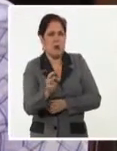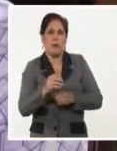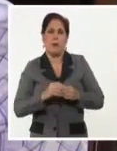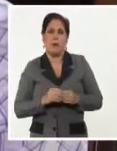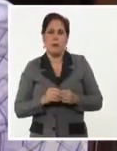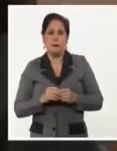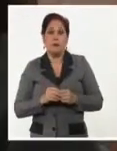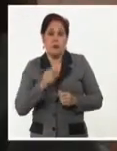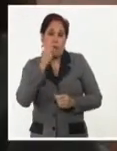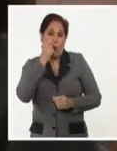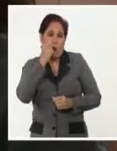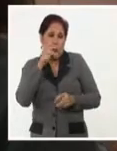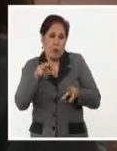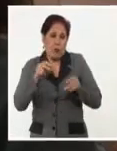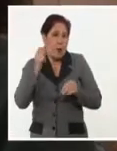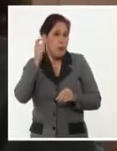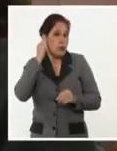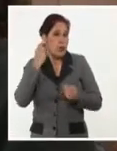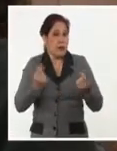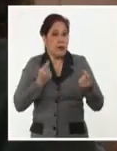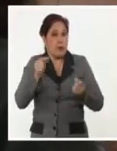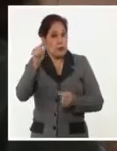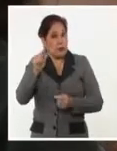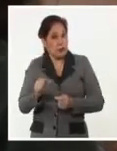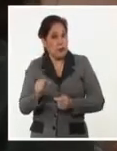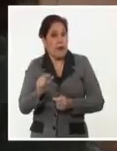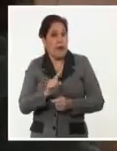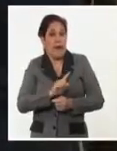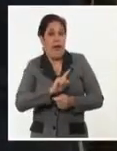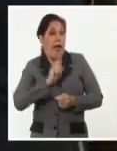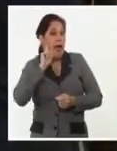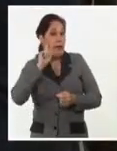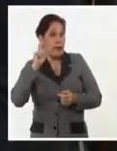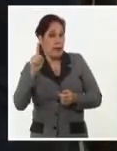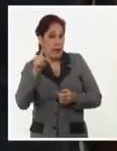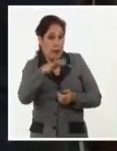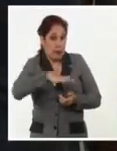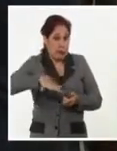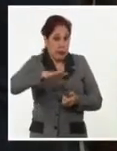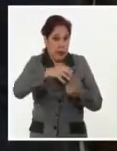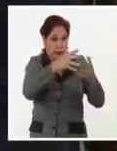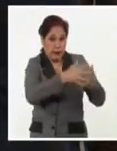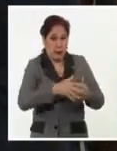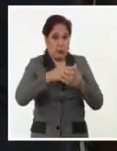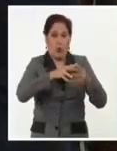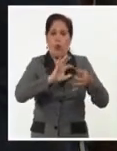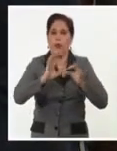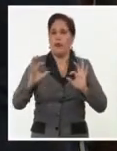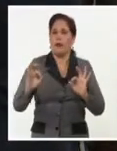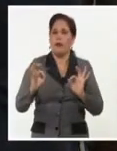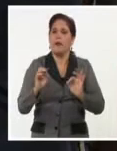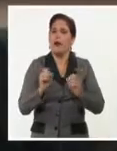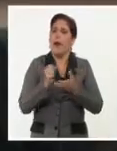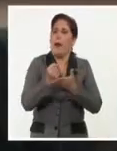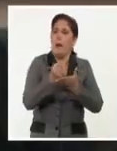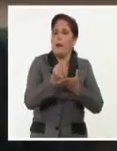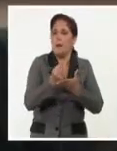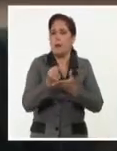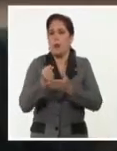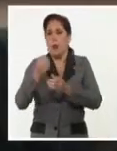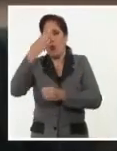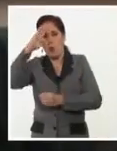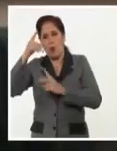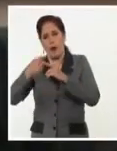Raúl Suárez, y la luchadora y activista social estadounidense Gloria Larriva, coordinadora del Comité de Solidaridad Cuba-Venezuela.